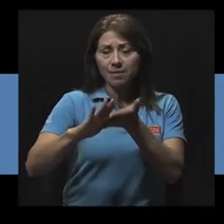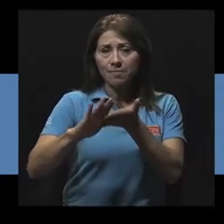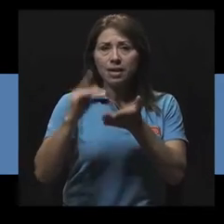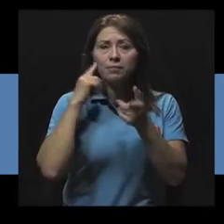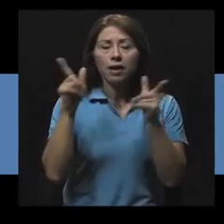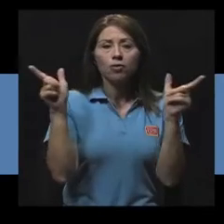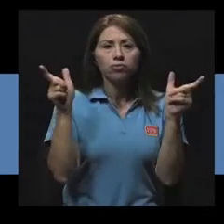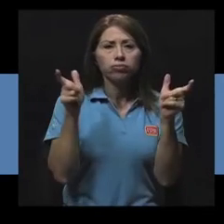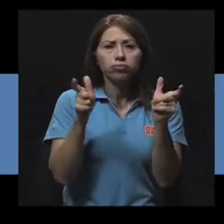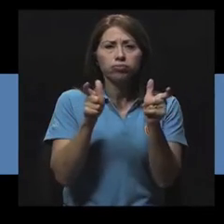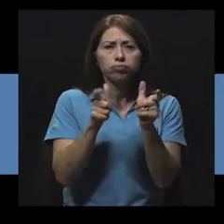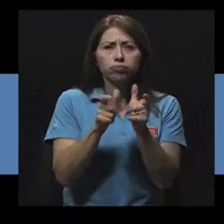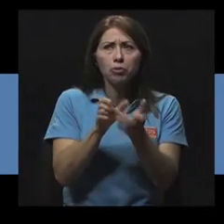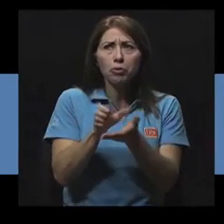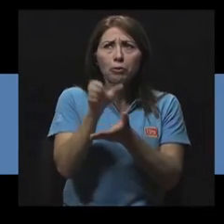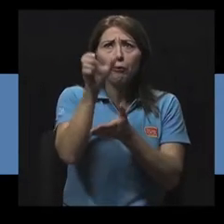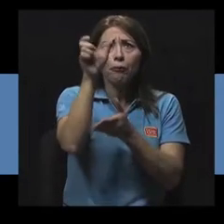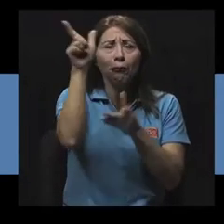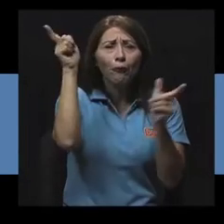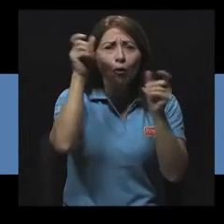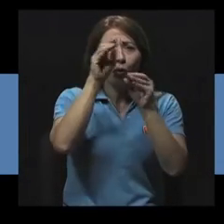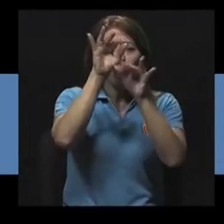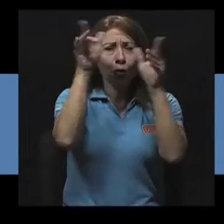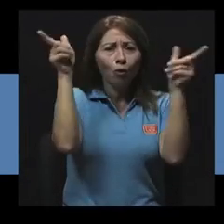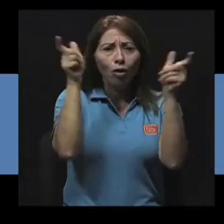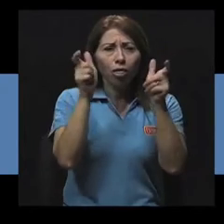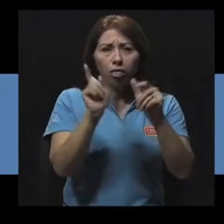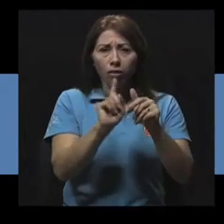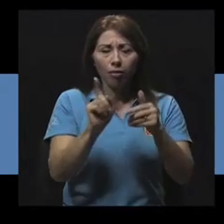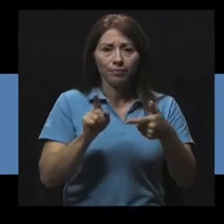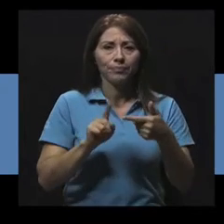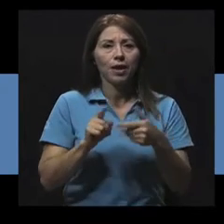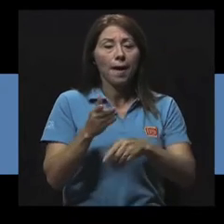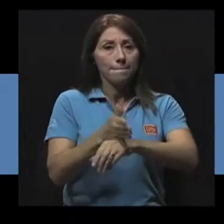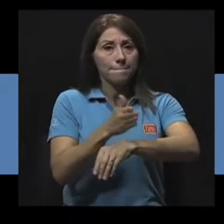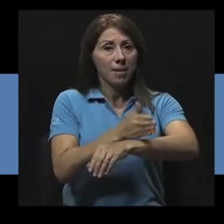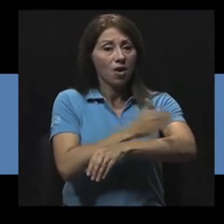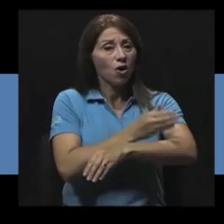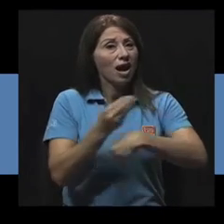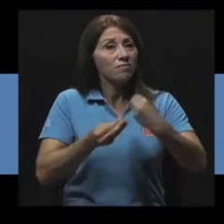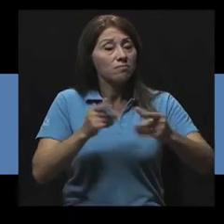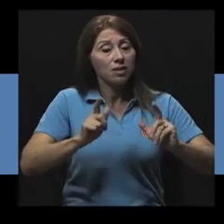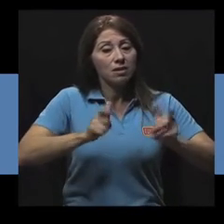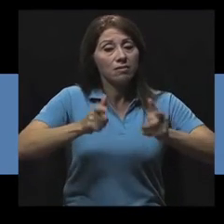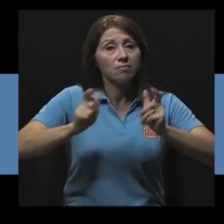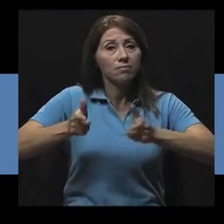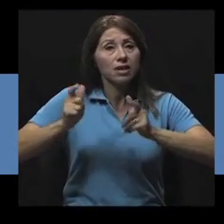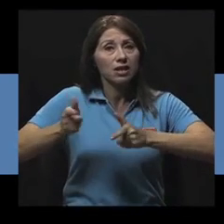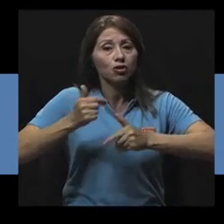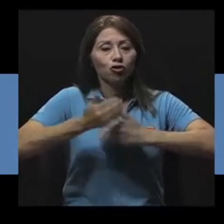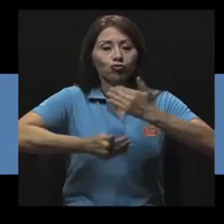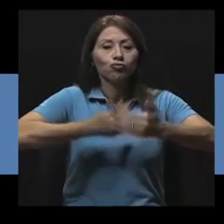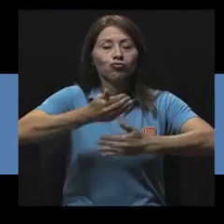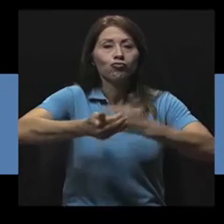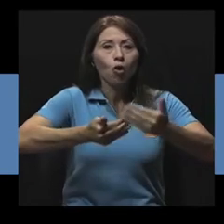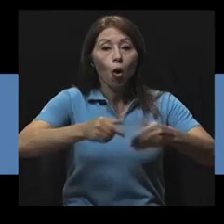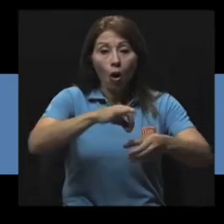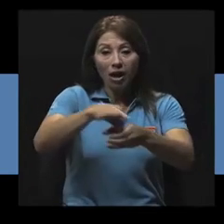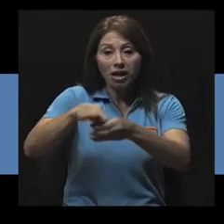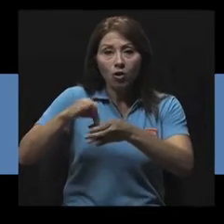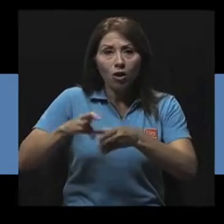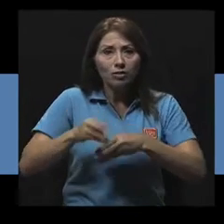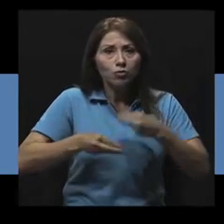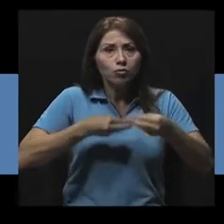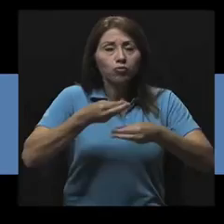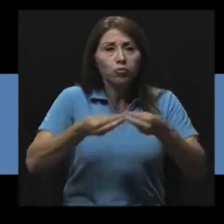emisiones de chimeneas industriales. Mejorar la gestión de desechos urbanos y agrícolas, incluyendo la recuperación del gas